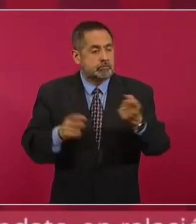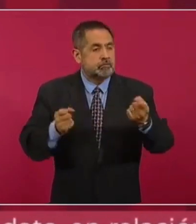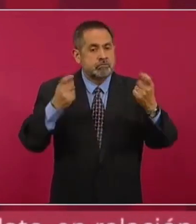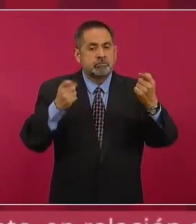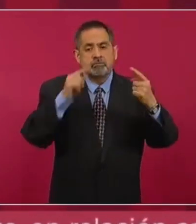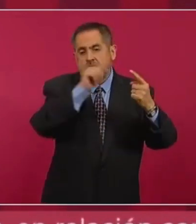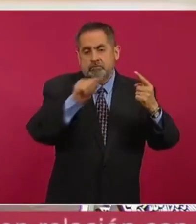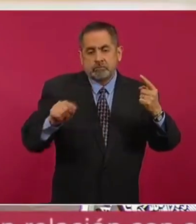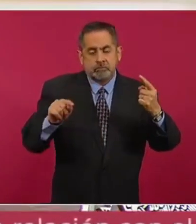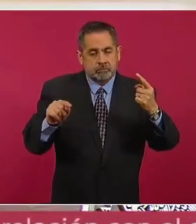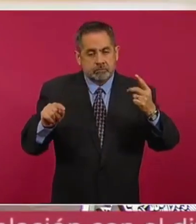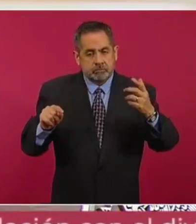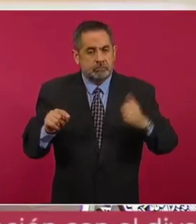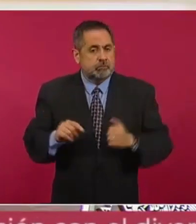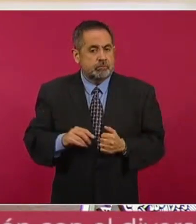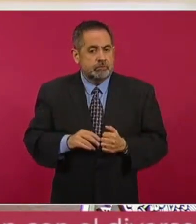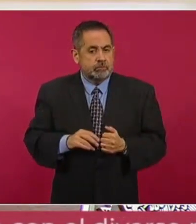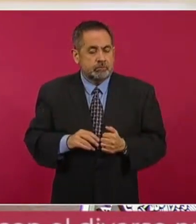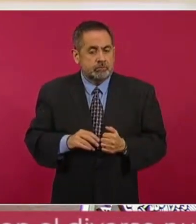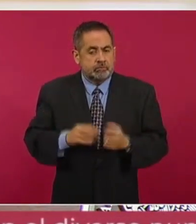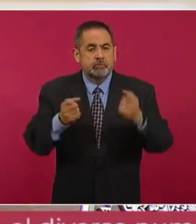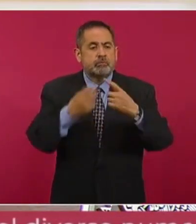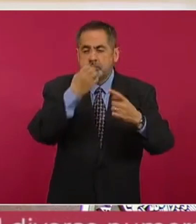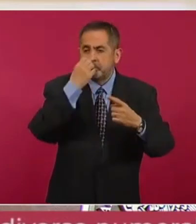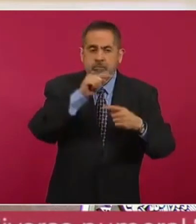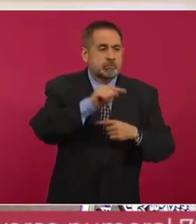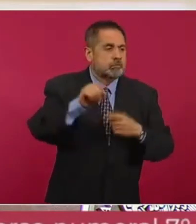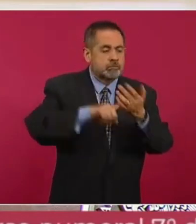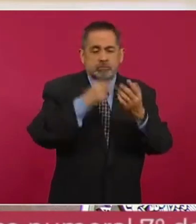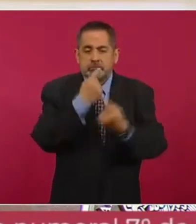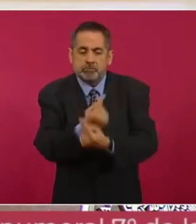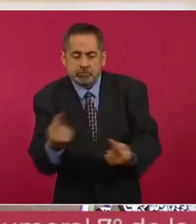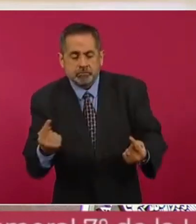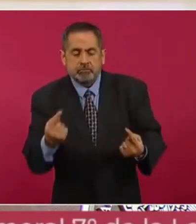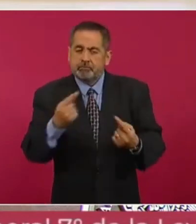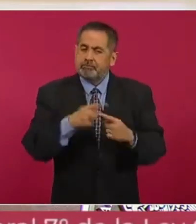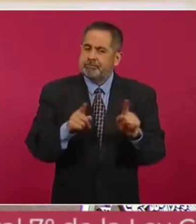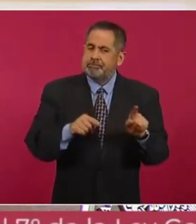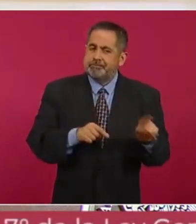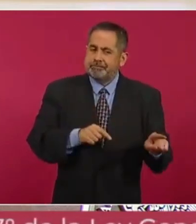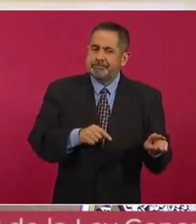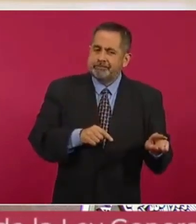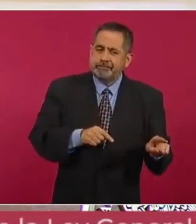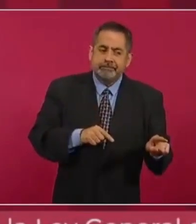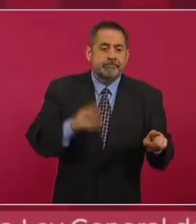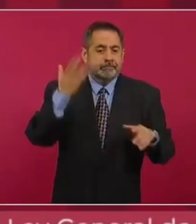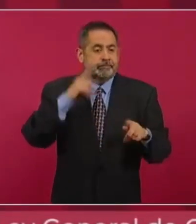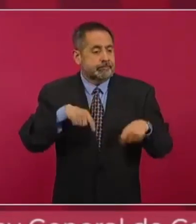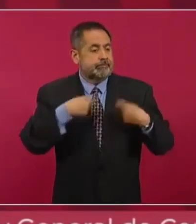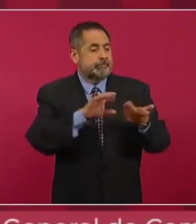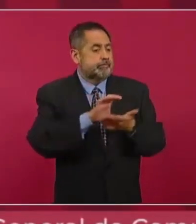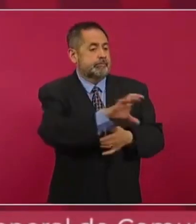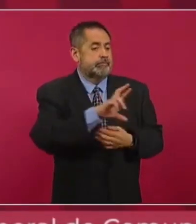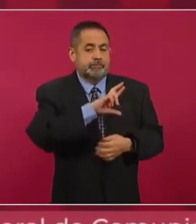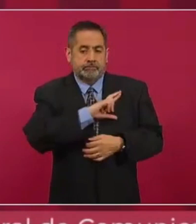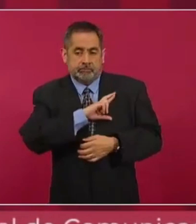estas estancias infantiles que se les entregaban a particulares